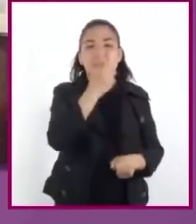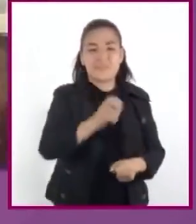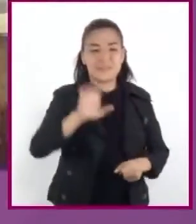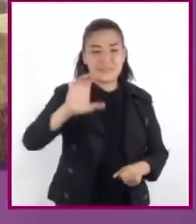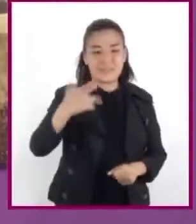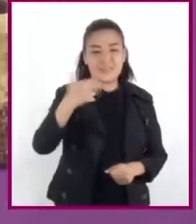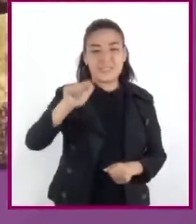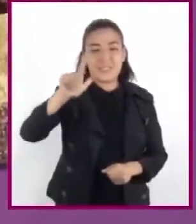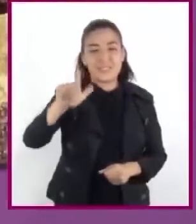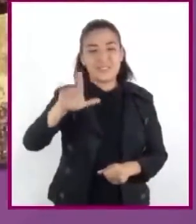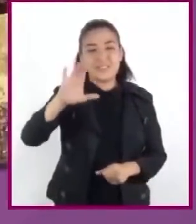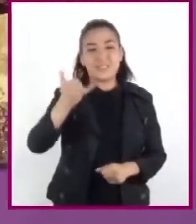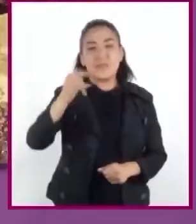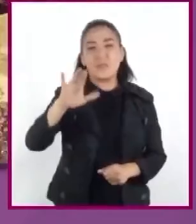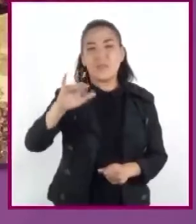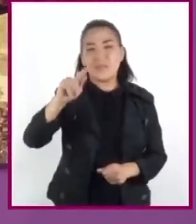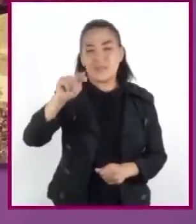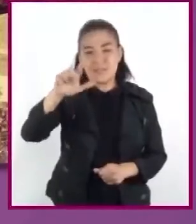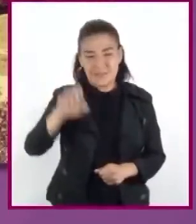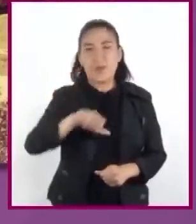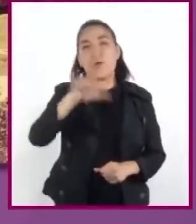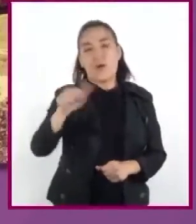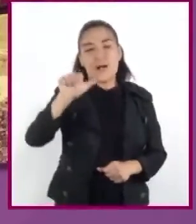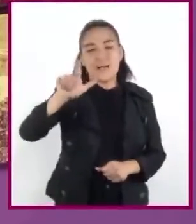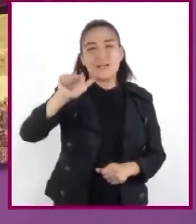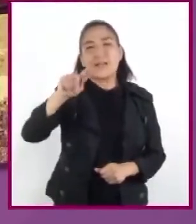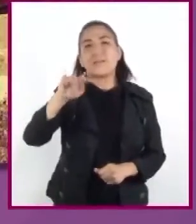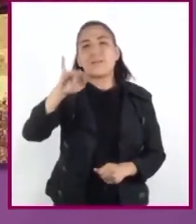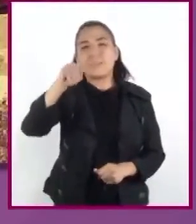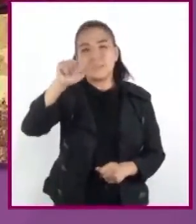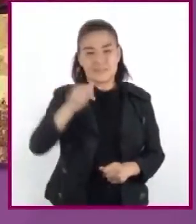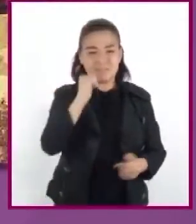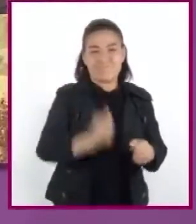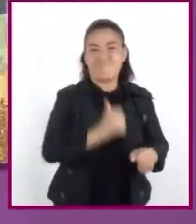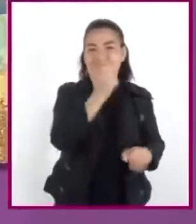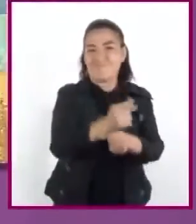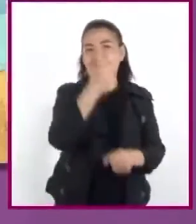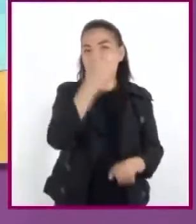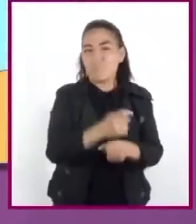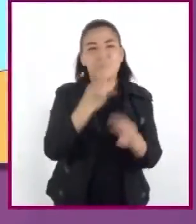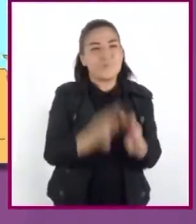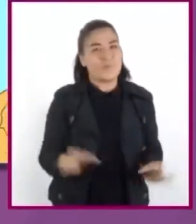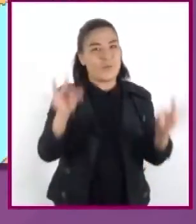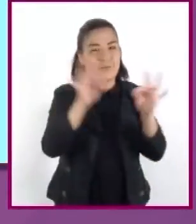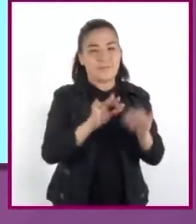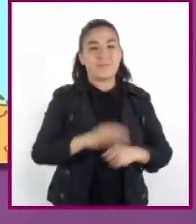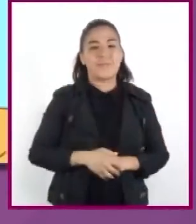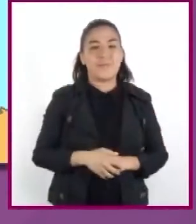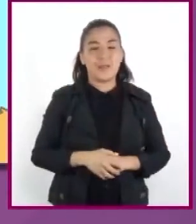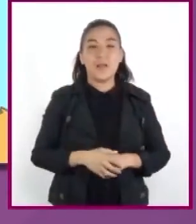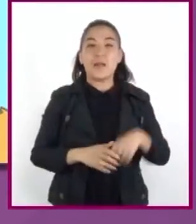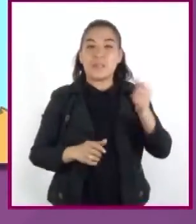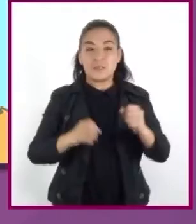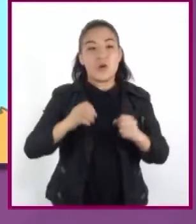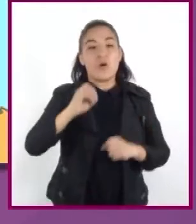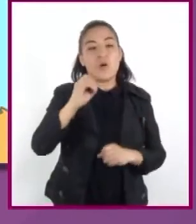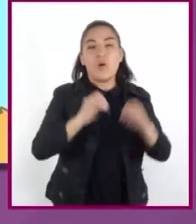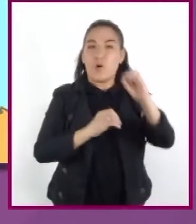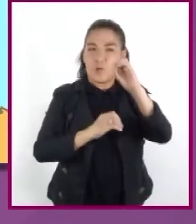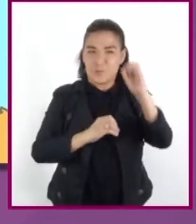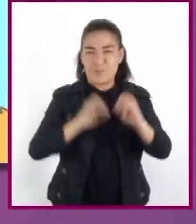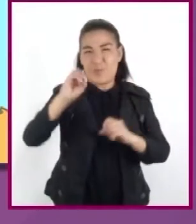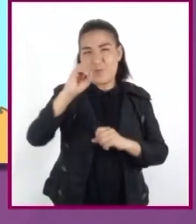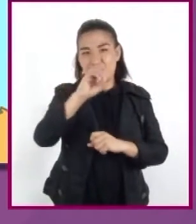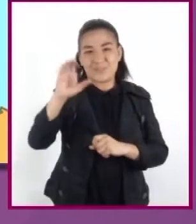chalchihuites y altavista como uno de sus principales asentamientos. Occidente En esta